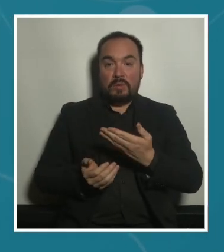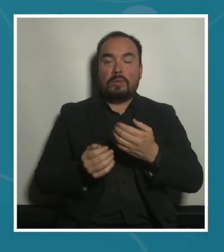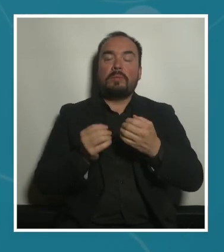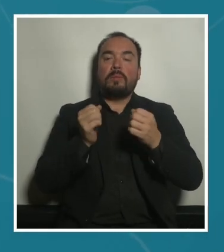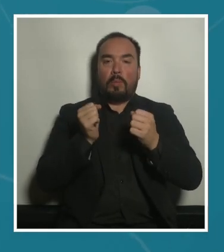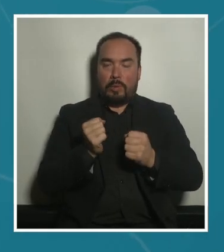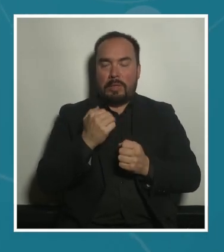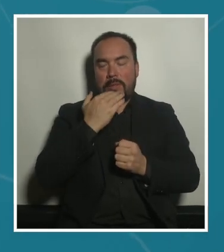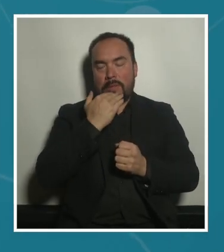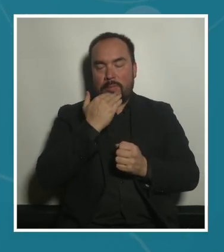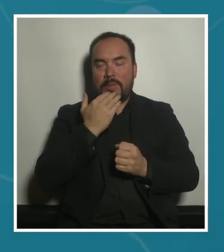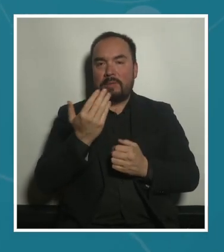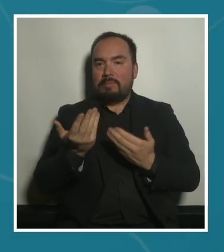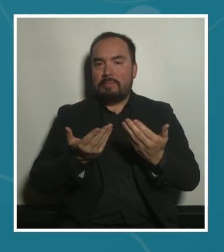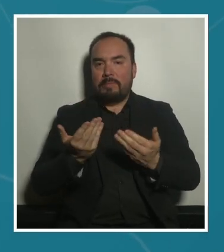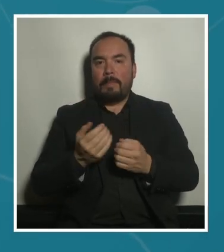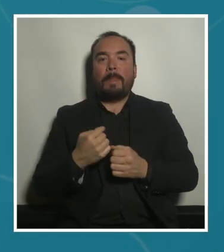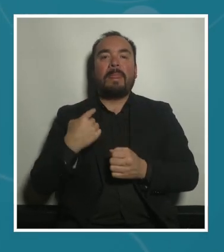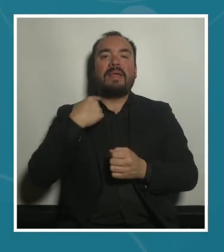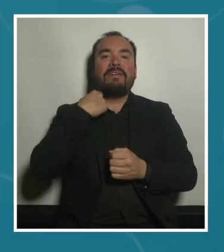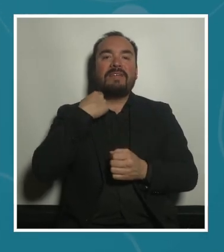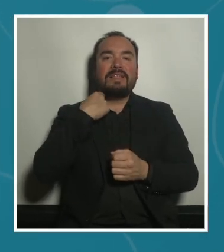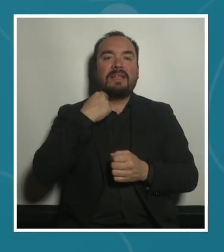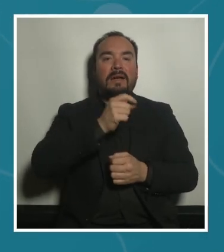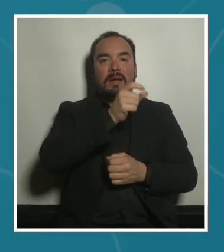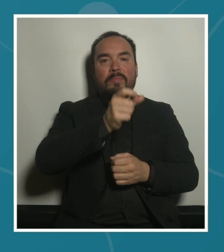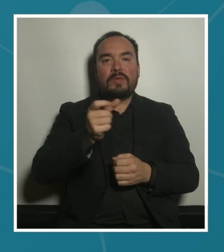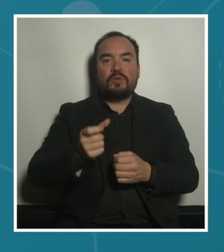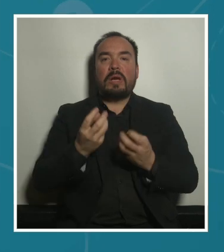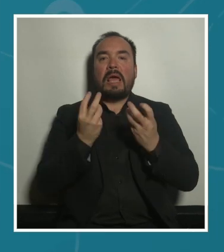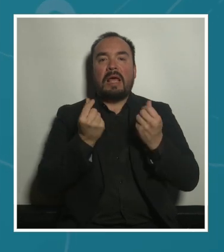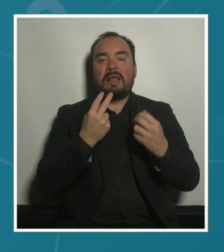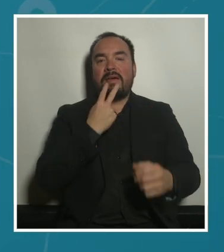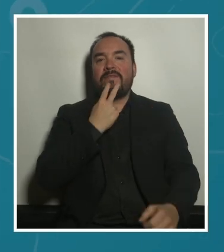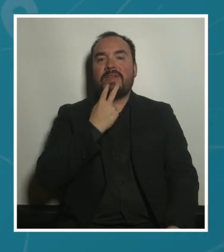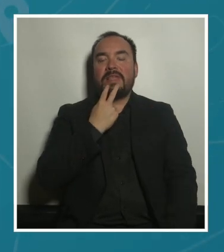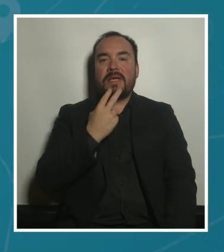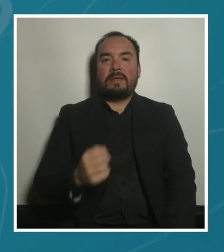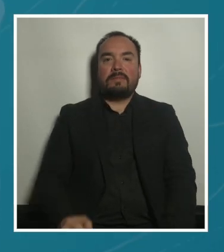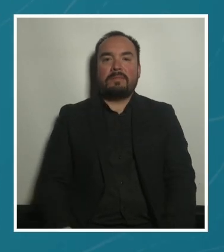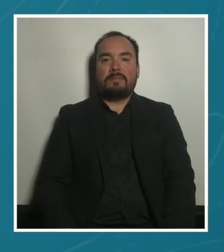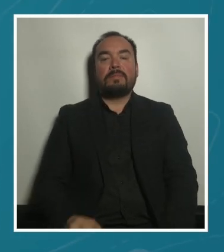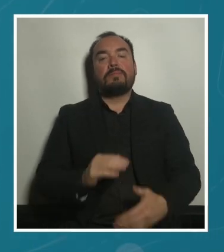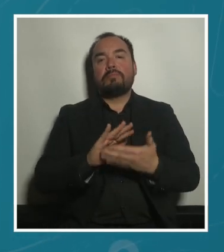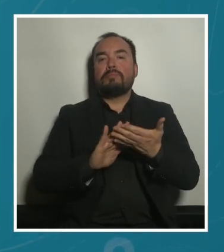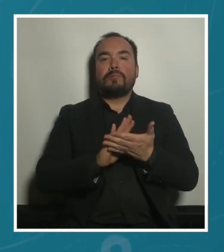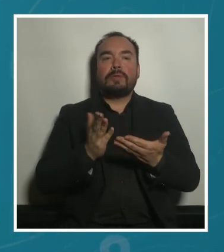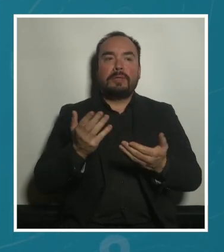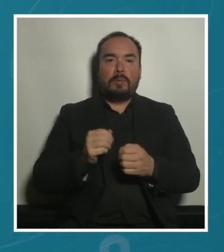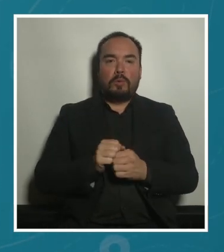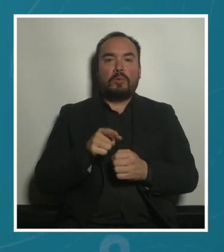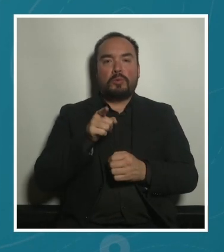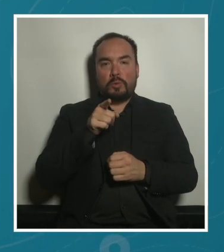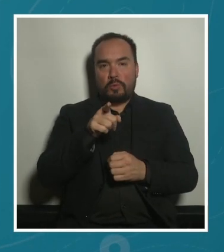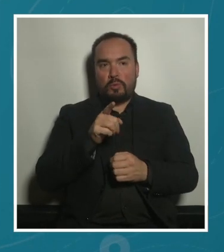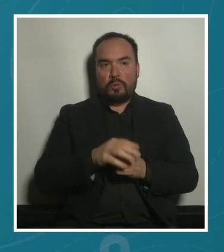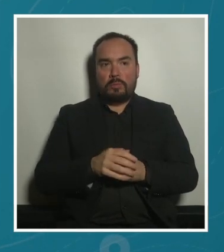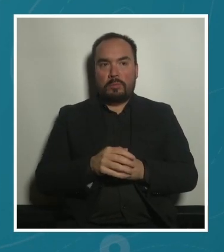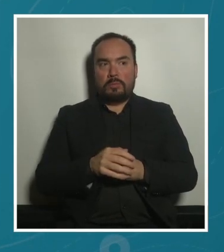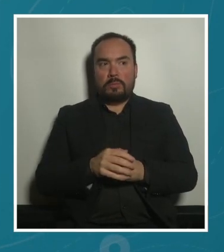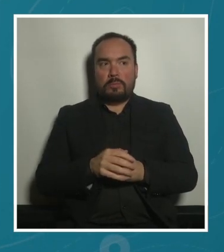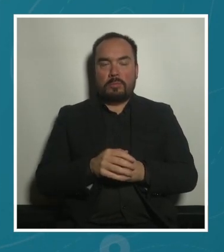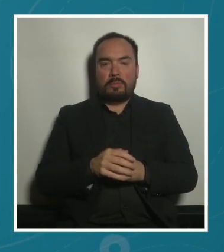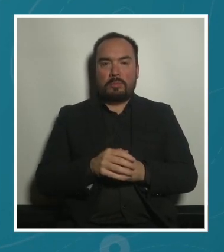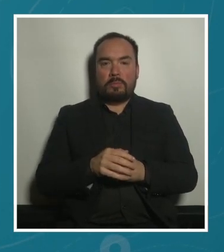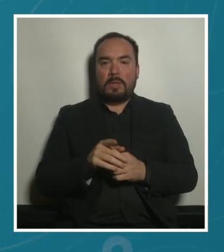determinar totalmente la calidad de vida de las personas es decir no es igual si tú tienes estos itinerarios en ninguno de los